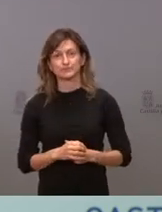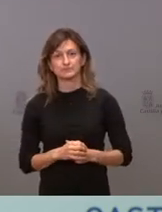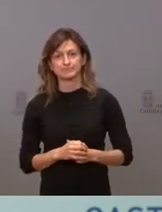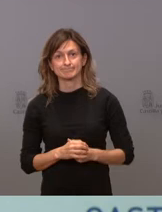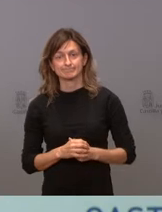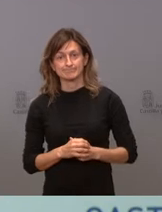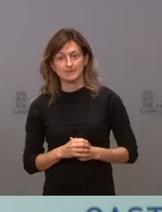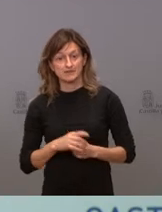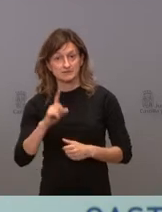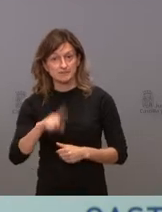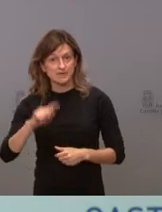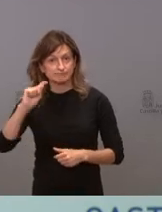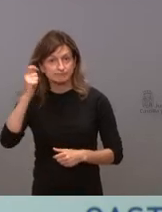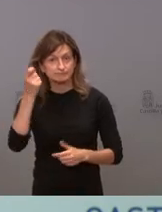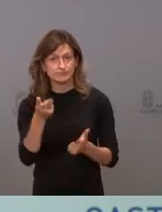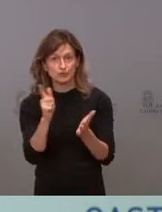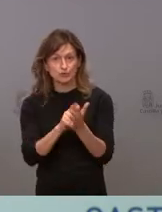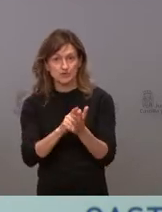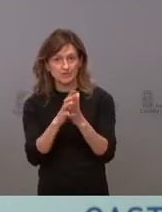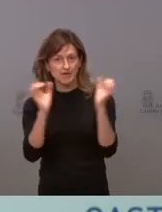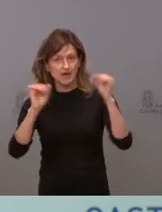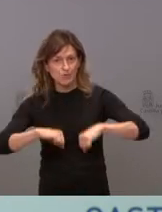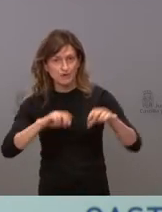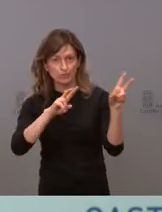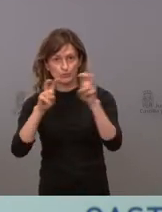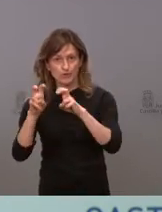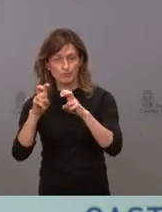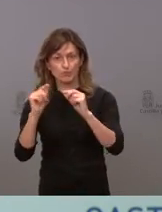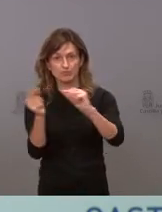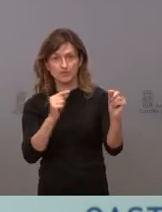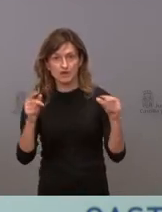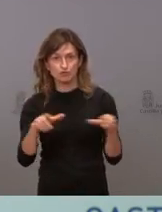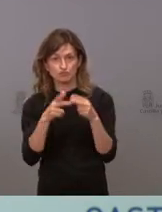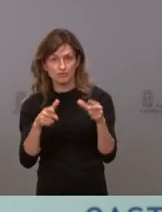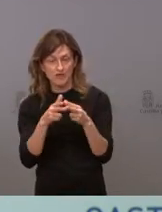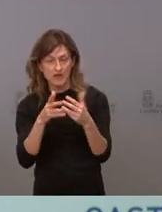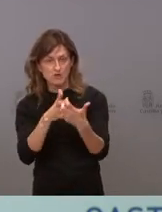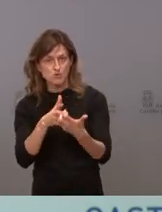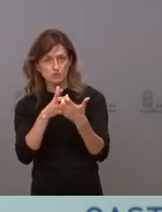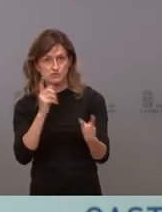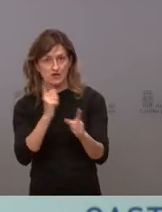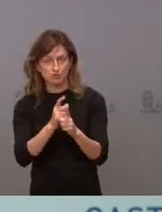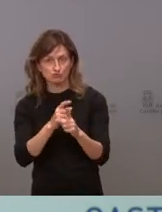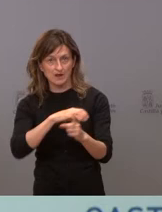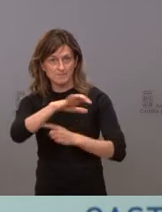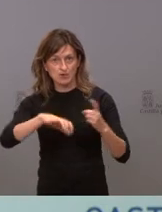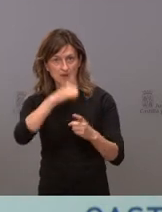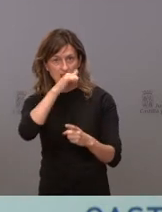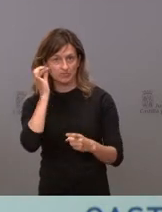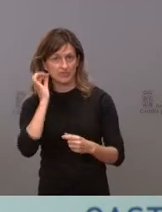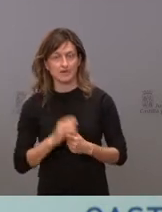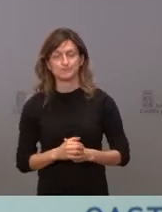Hemos alcanzado también, de nuevo, un nuevo acuerdo de diálogo social en materia de lucha contra la violencia de género.